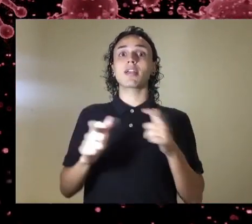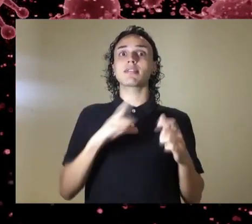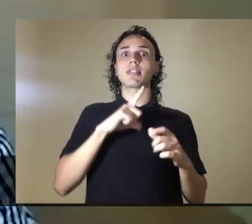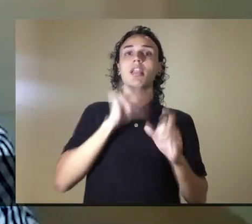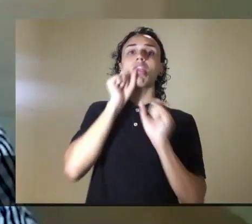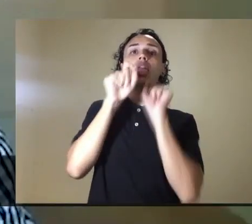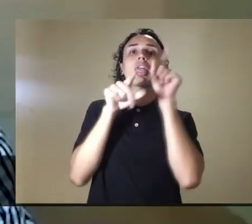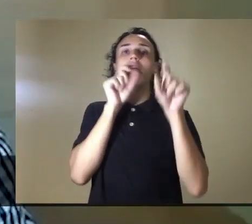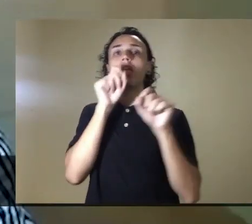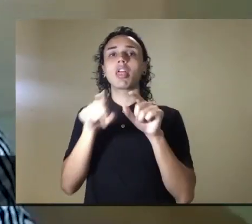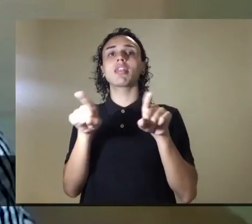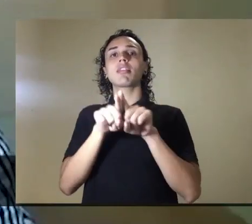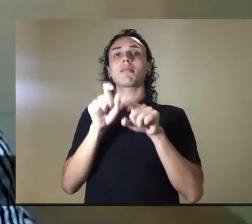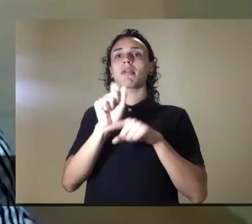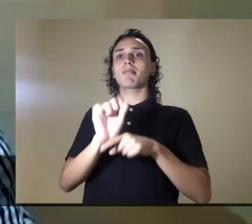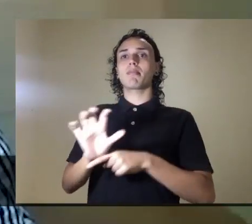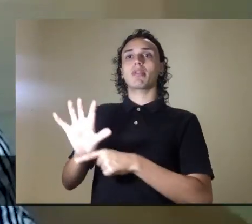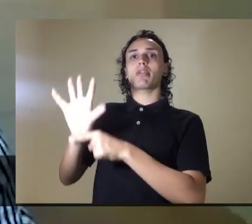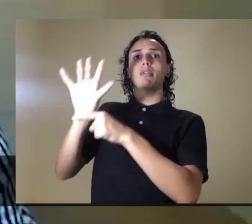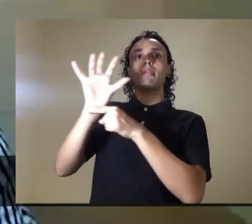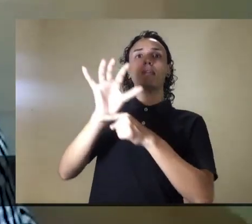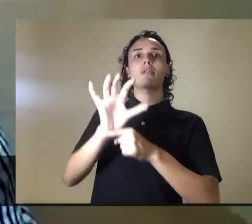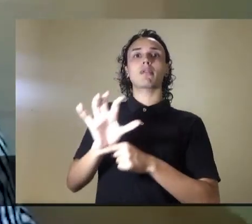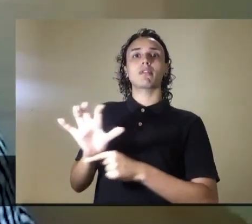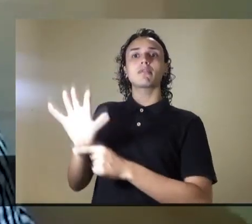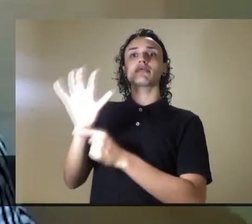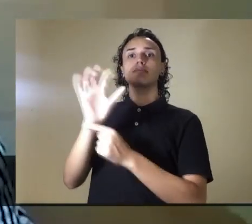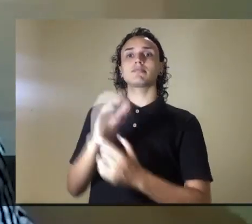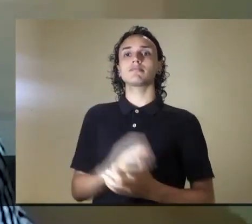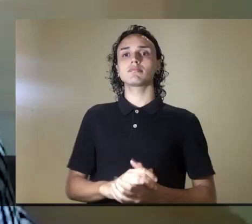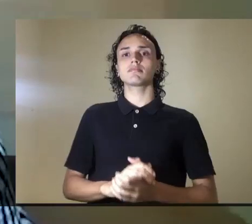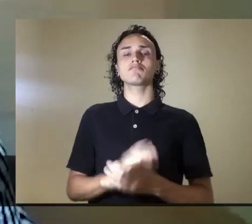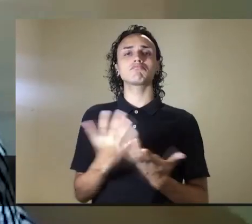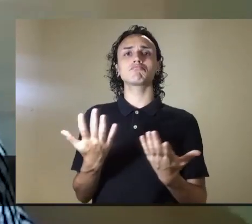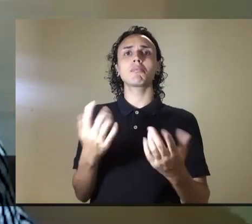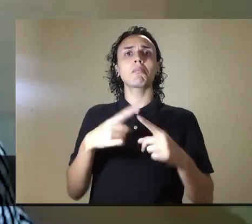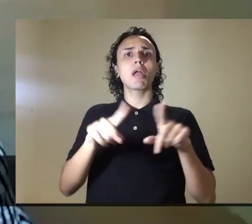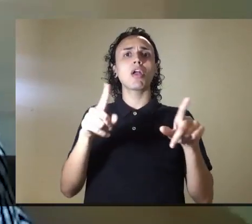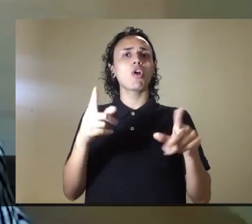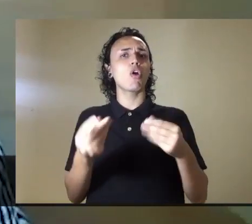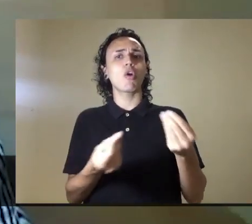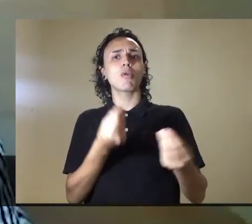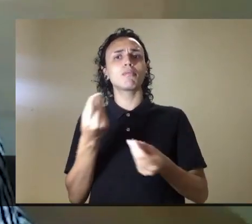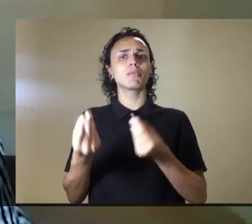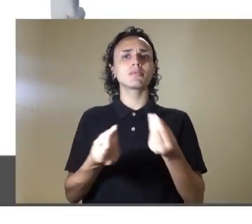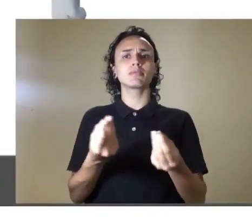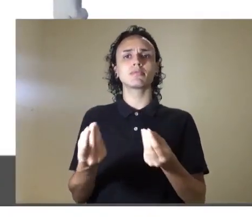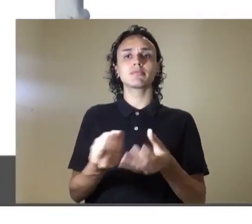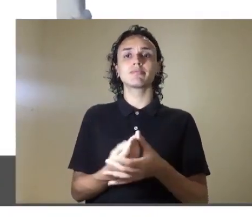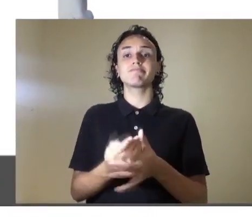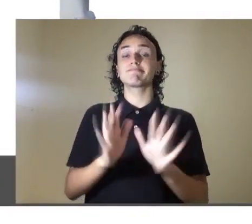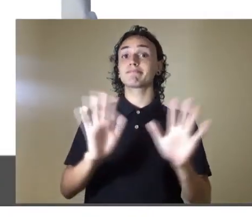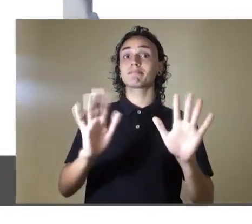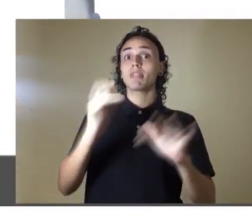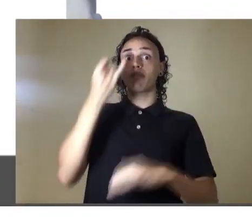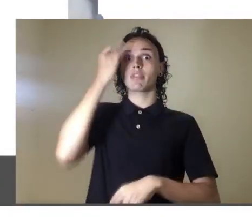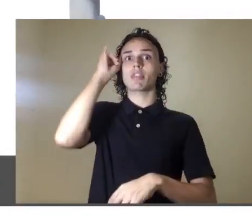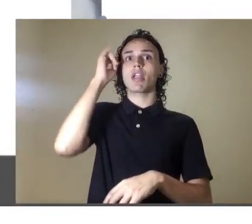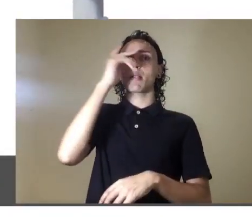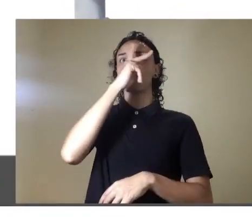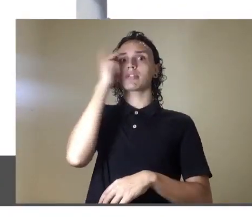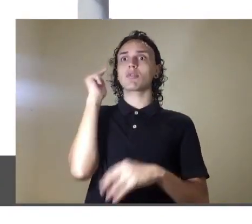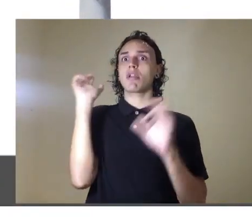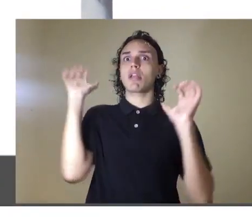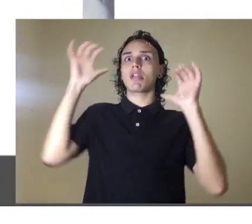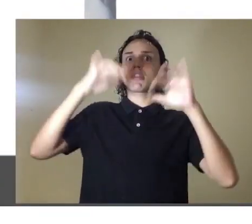gotas. ¿Cómo conseguimos esto? Bueno, pues, no juntándonos personas no convivientes, manteniendo distancias